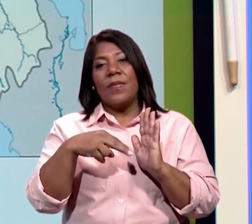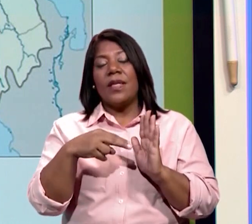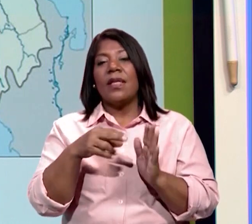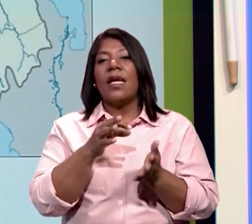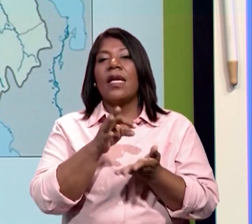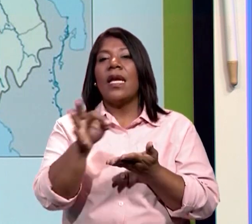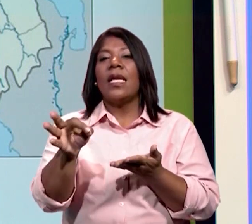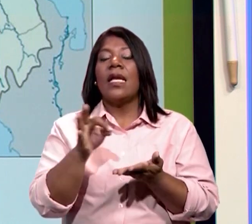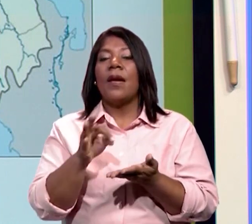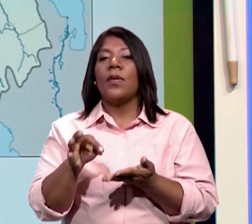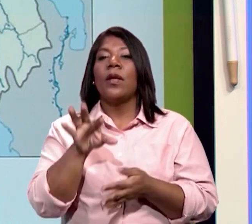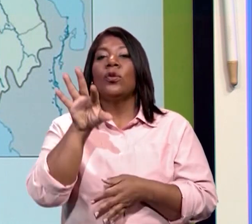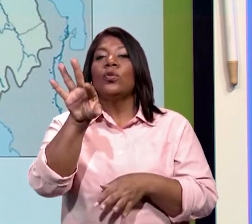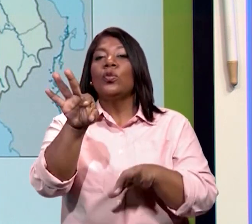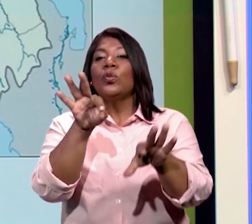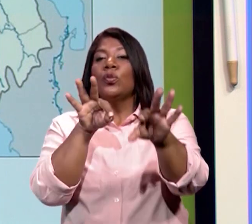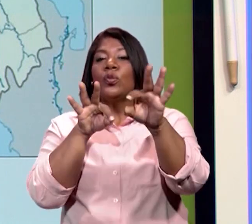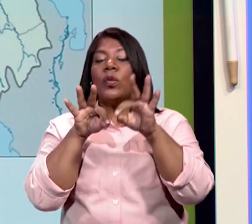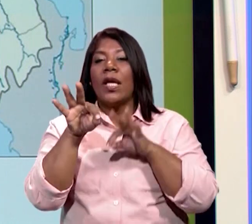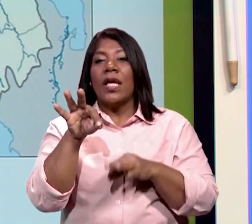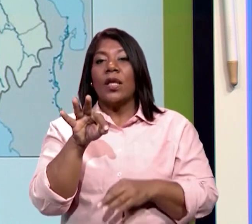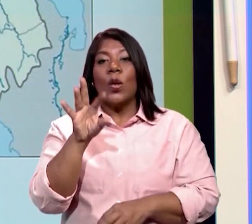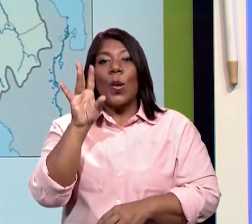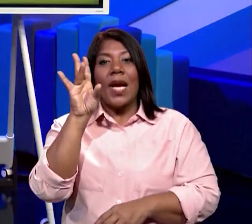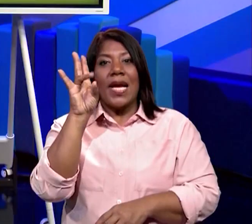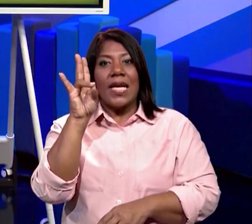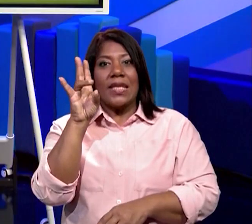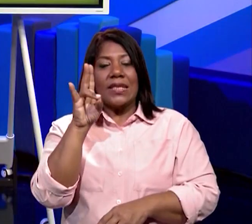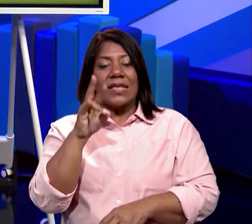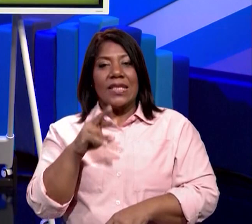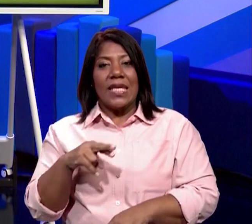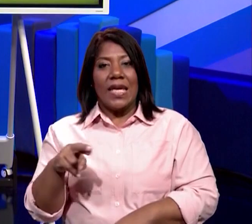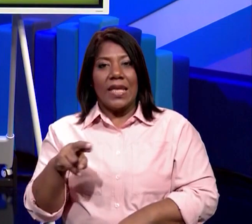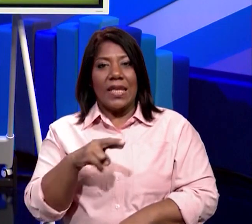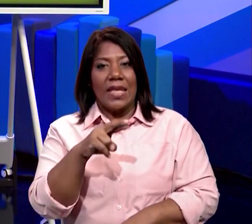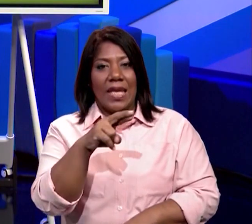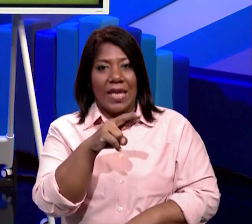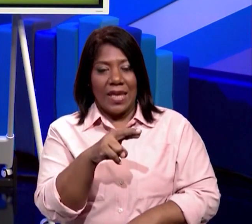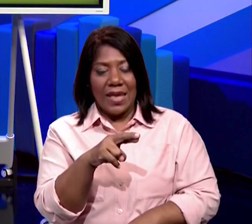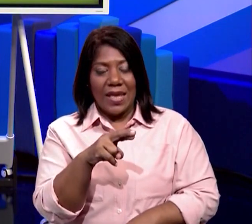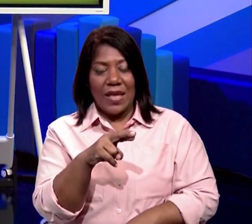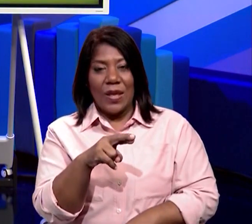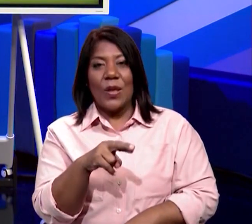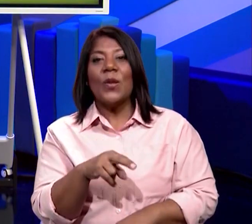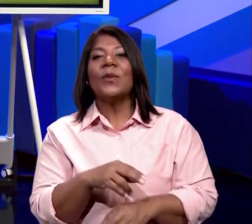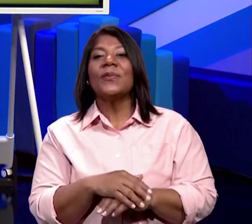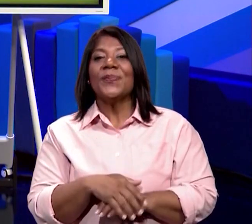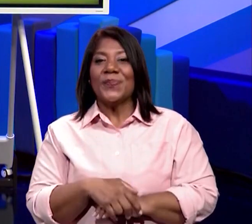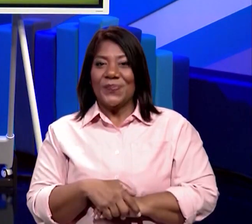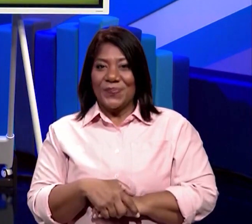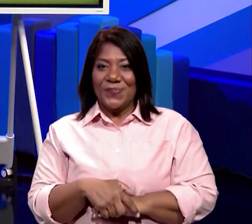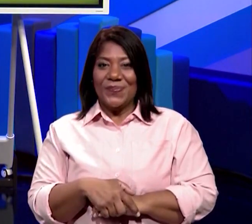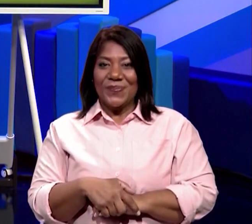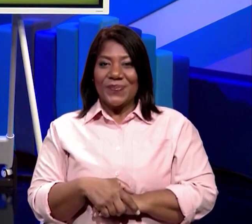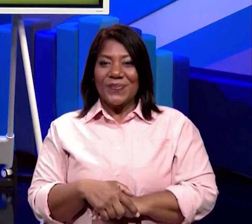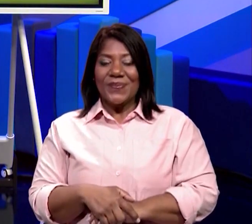Esto quiere decir que solo va a colorear donde usted va a ubicar los ríos.